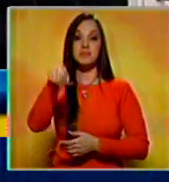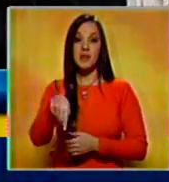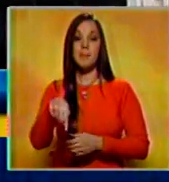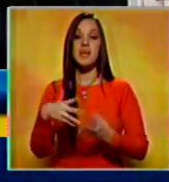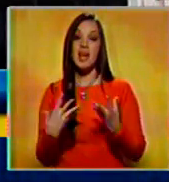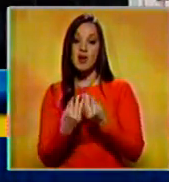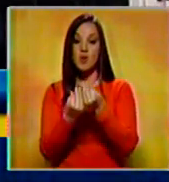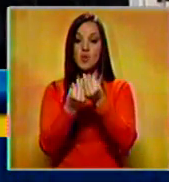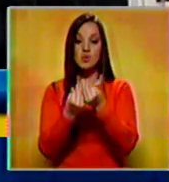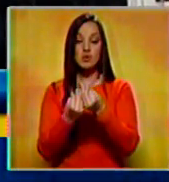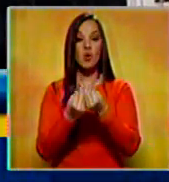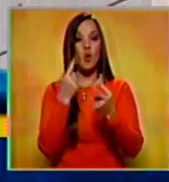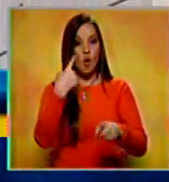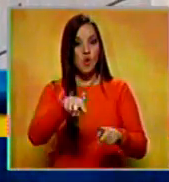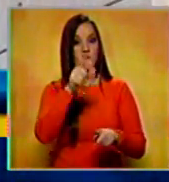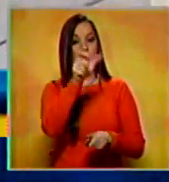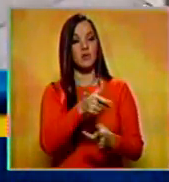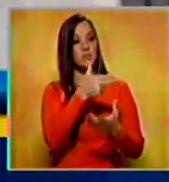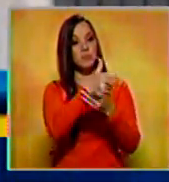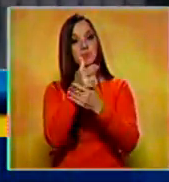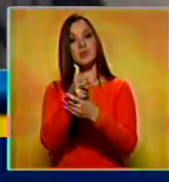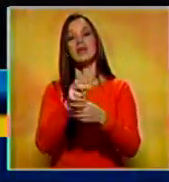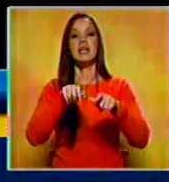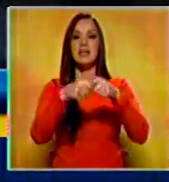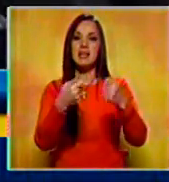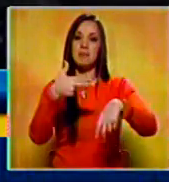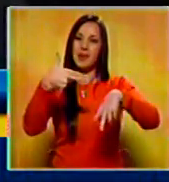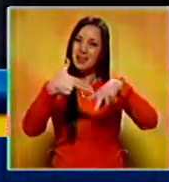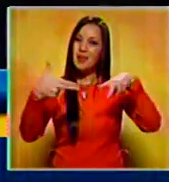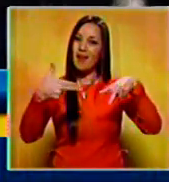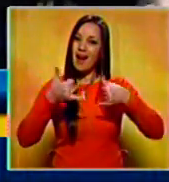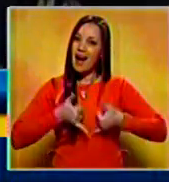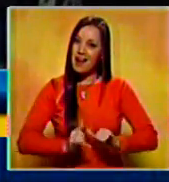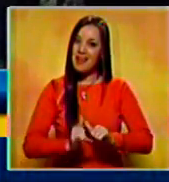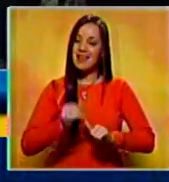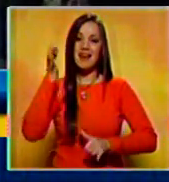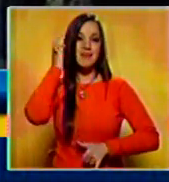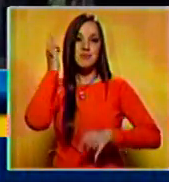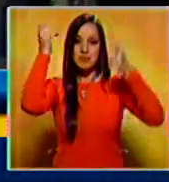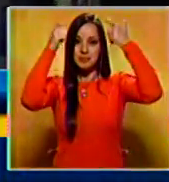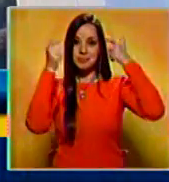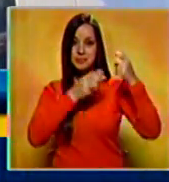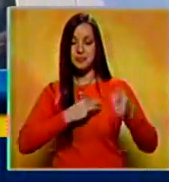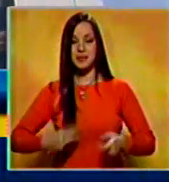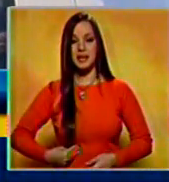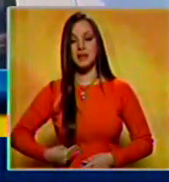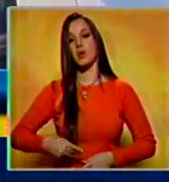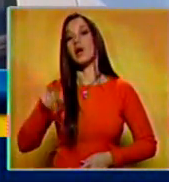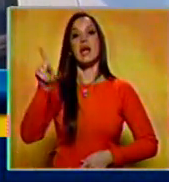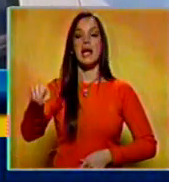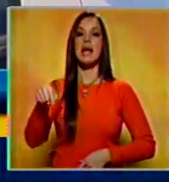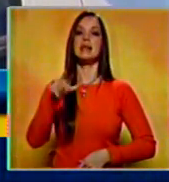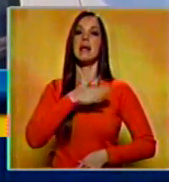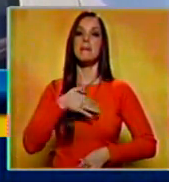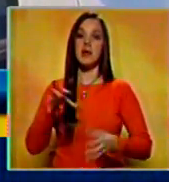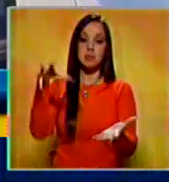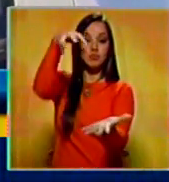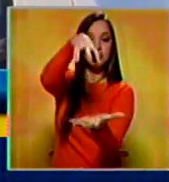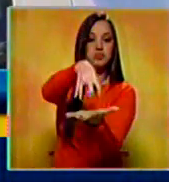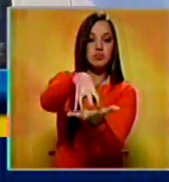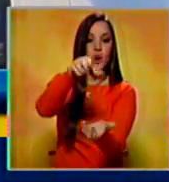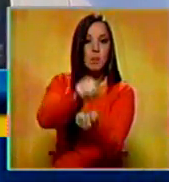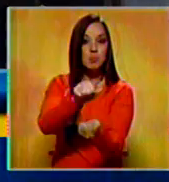frustración en perjuicio de una niña de 5 años. Adicionalmente fue acusado por los delitos de obstrucción en la vía pública,